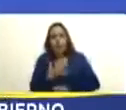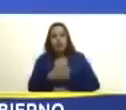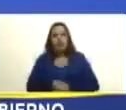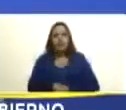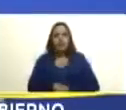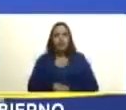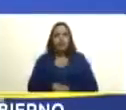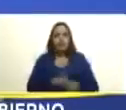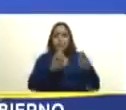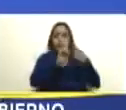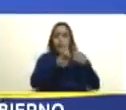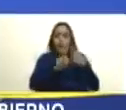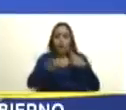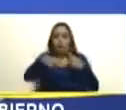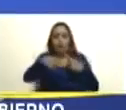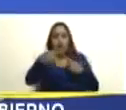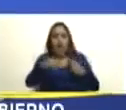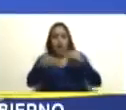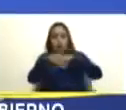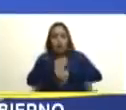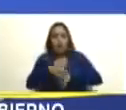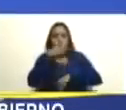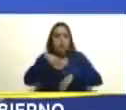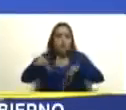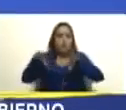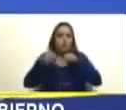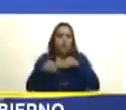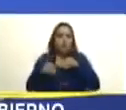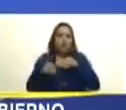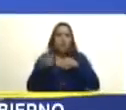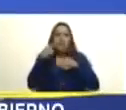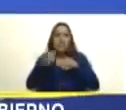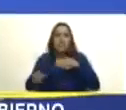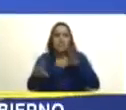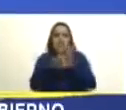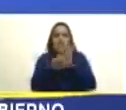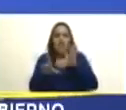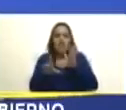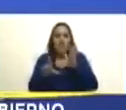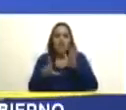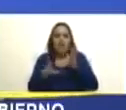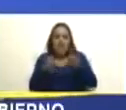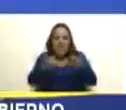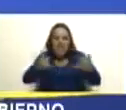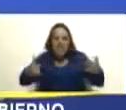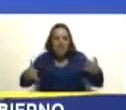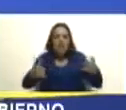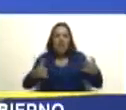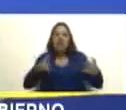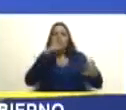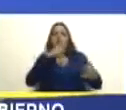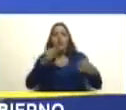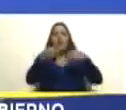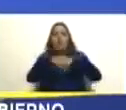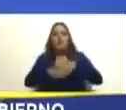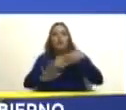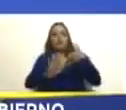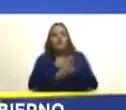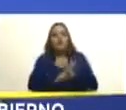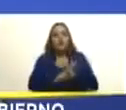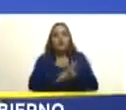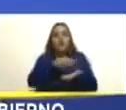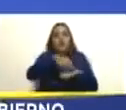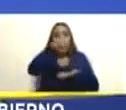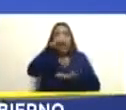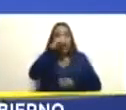¿está usted de acuerdo en recesar por todos los verdes o conforme al derecho la línea impuesta fraudulenta por el laudo arbitral de París de 1899